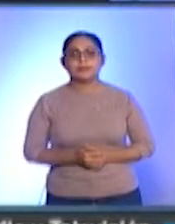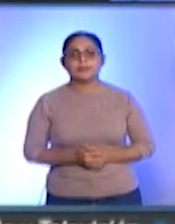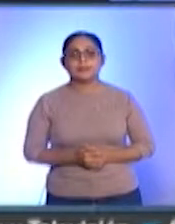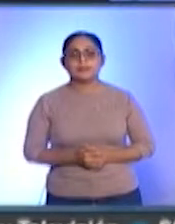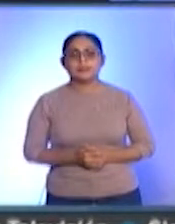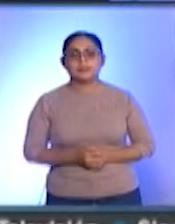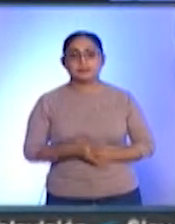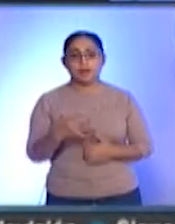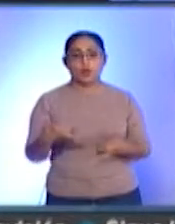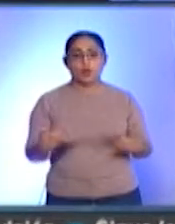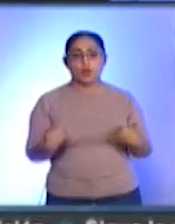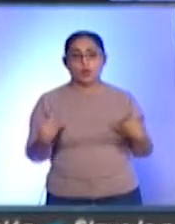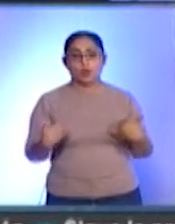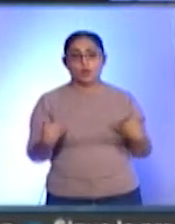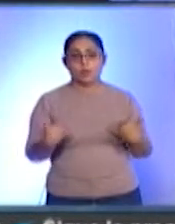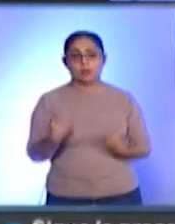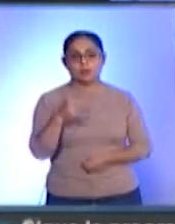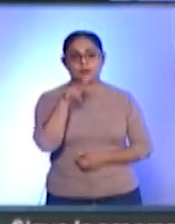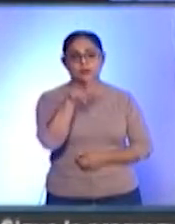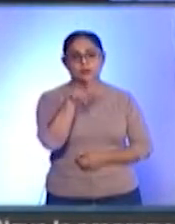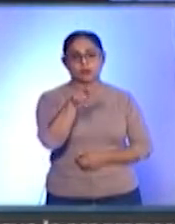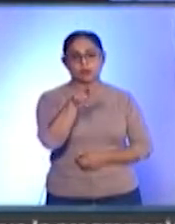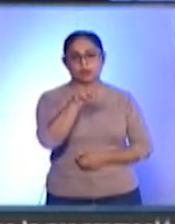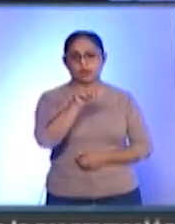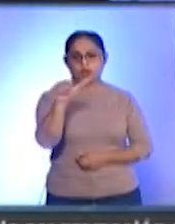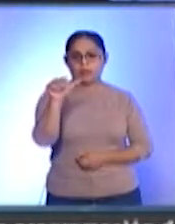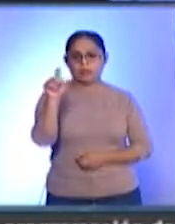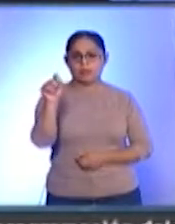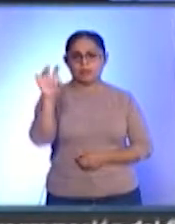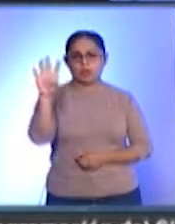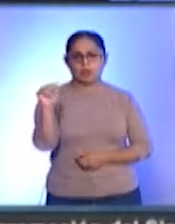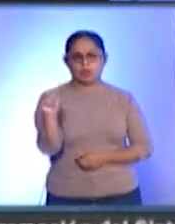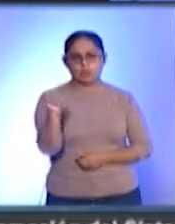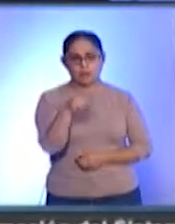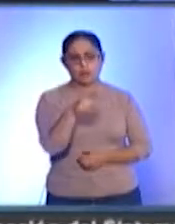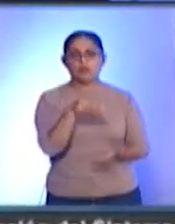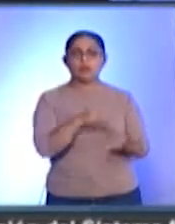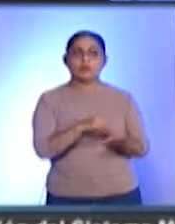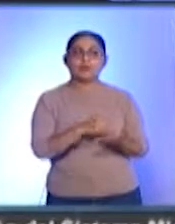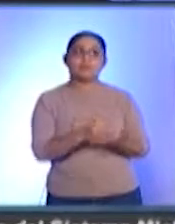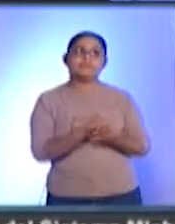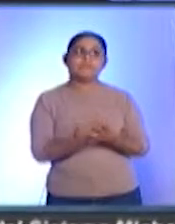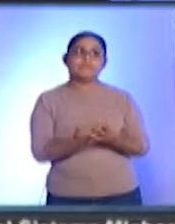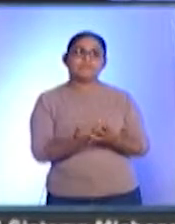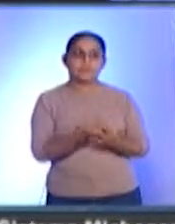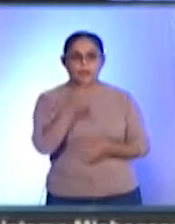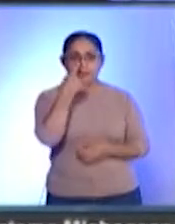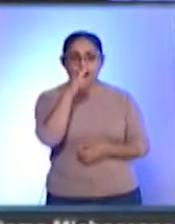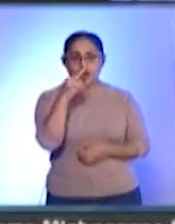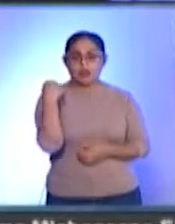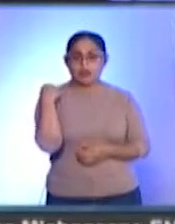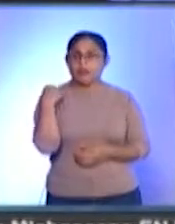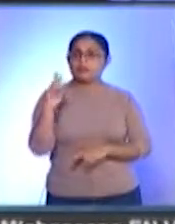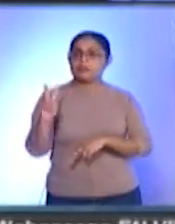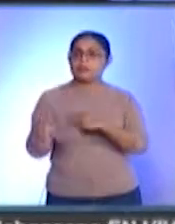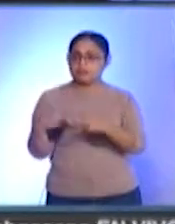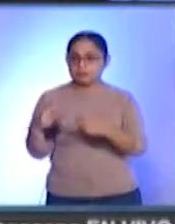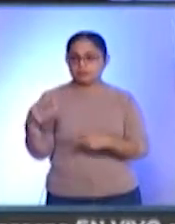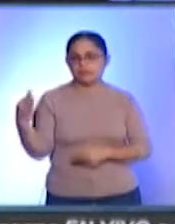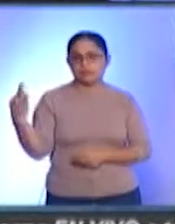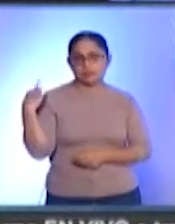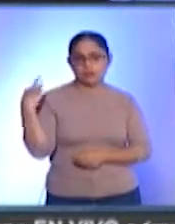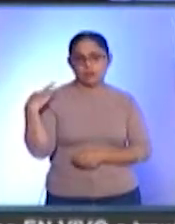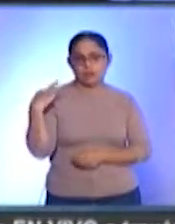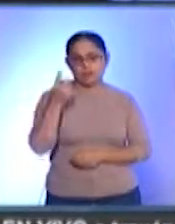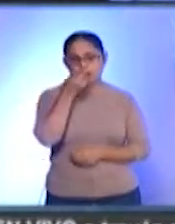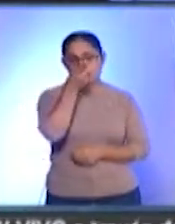Los jóvenes de 18 a 29 años de edad aún están a la espera del llamado a la vacunación en la capital michoacana. El